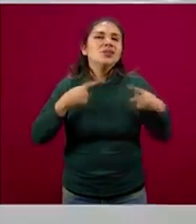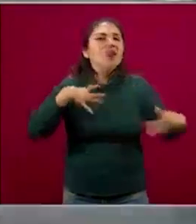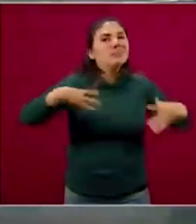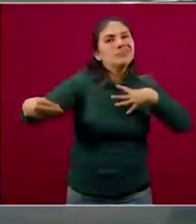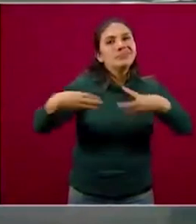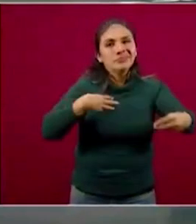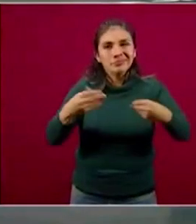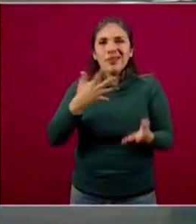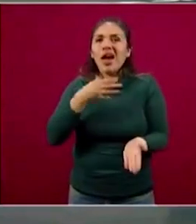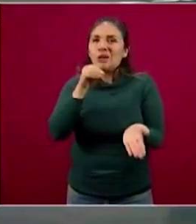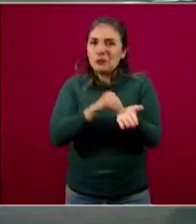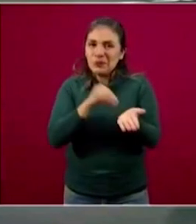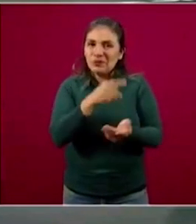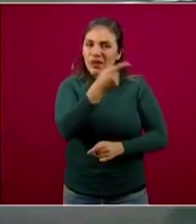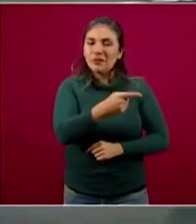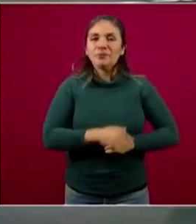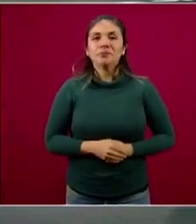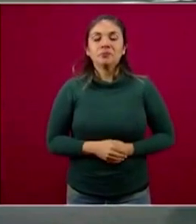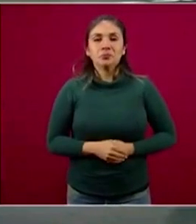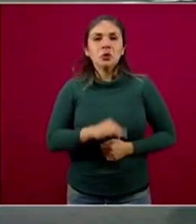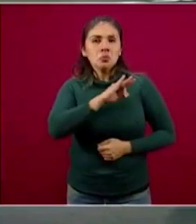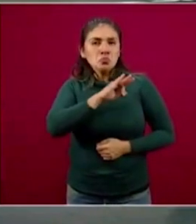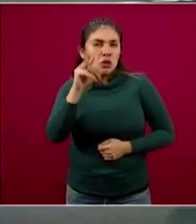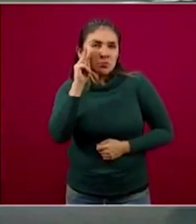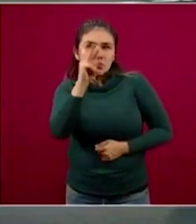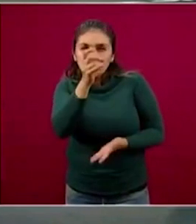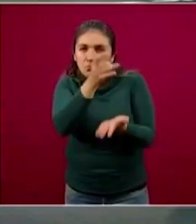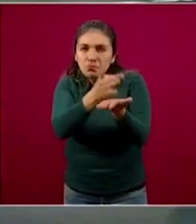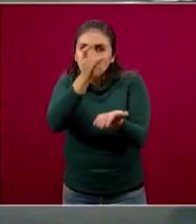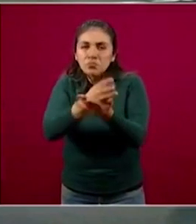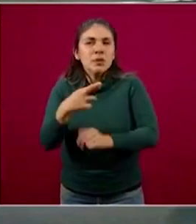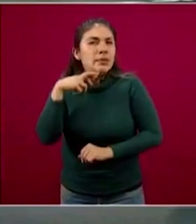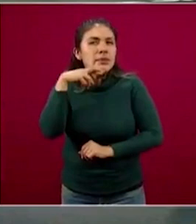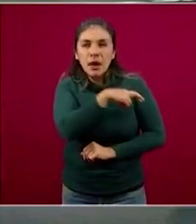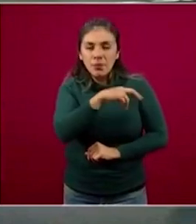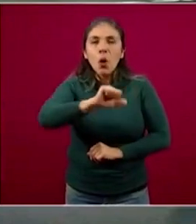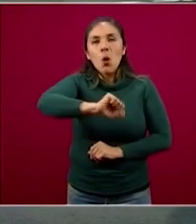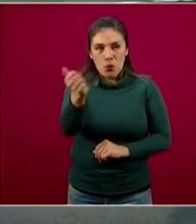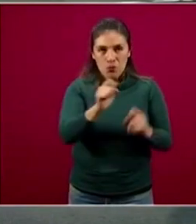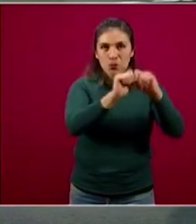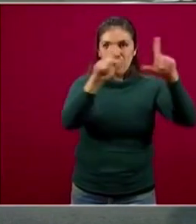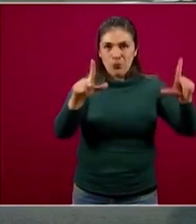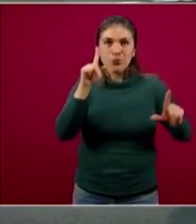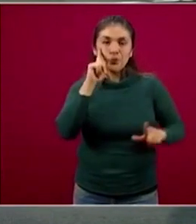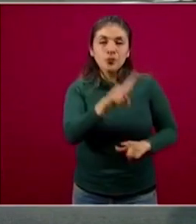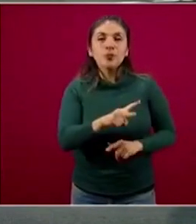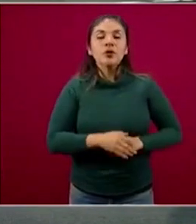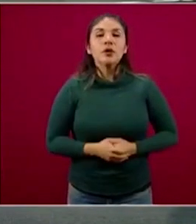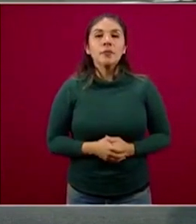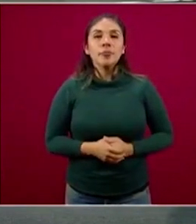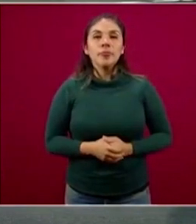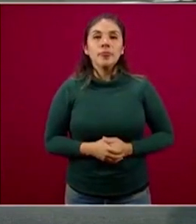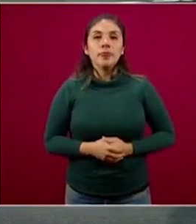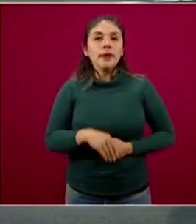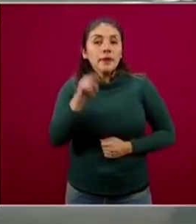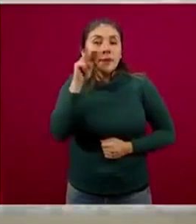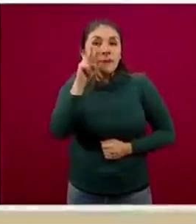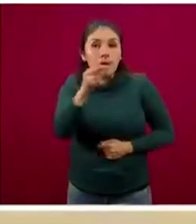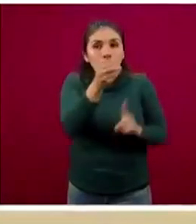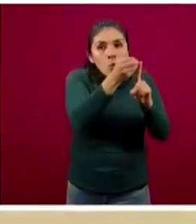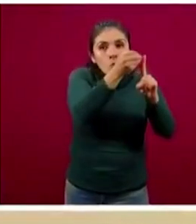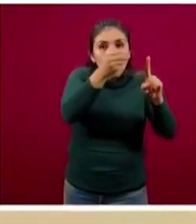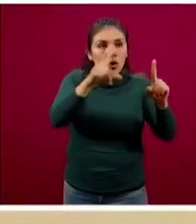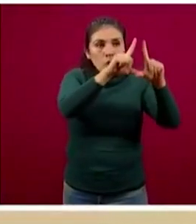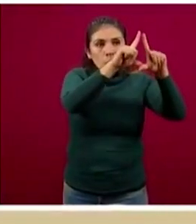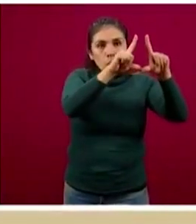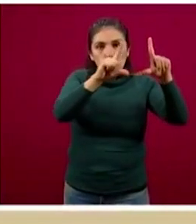de enfermedad. Las podemos identificar rápidamente en la siguiente diapositiva, en donde las vemos en orden